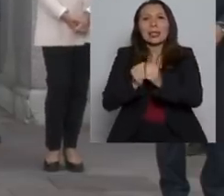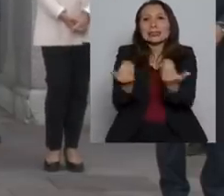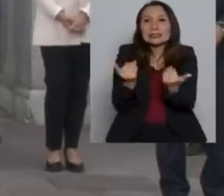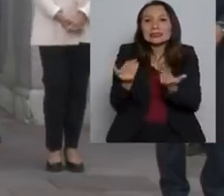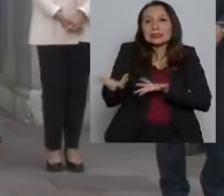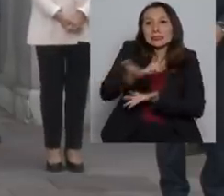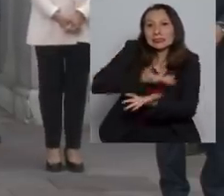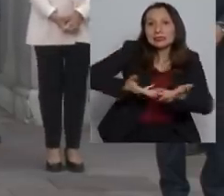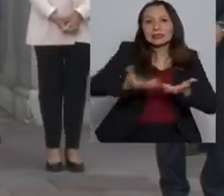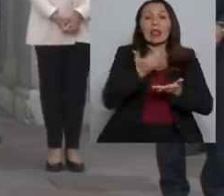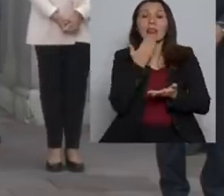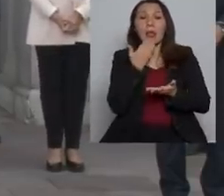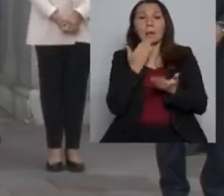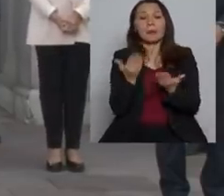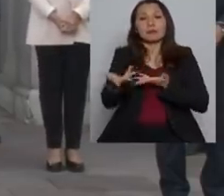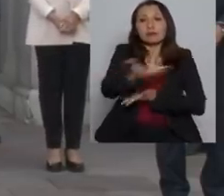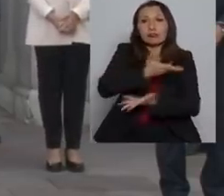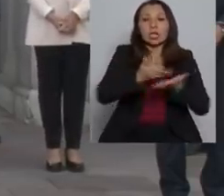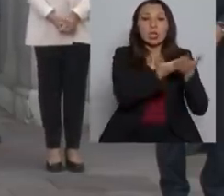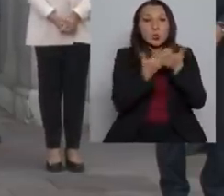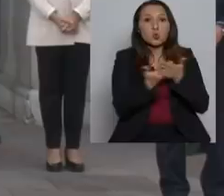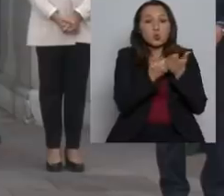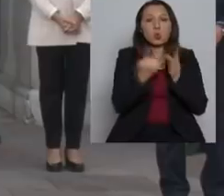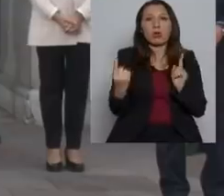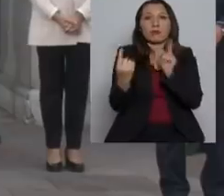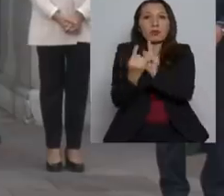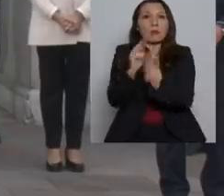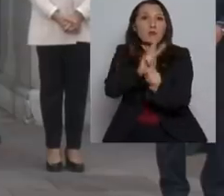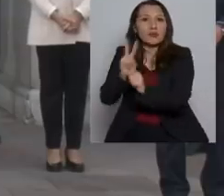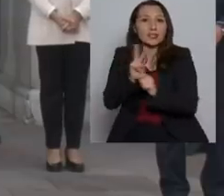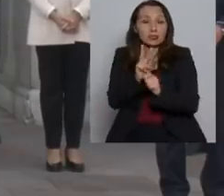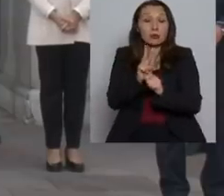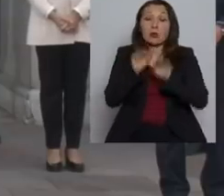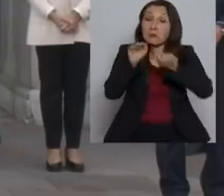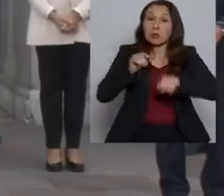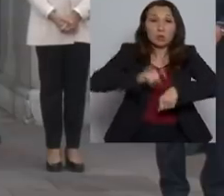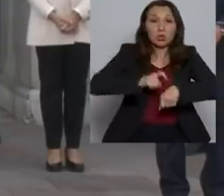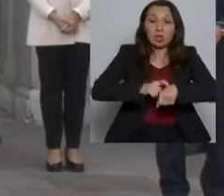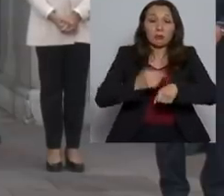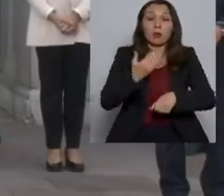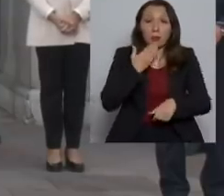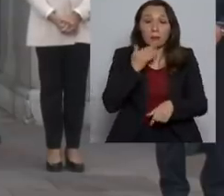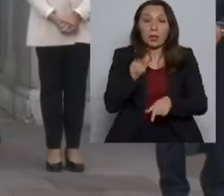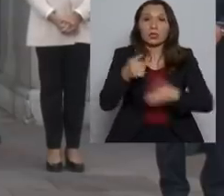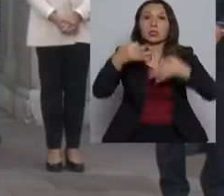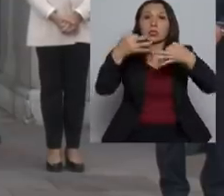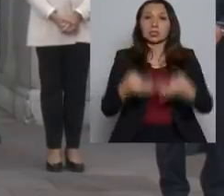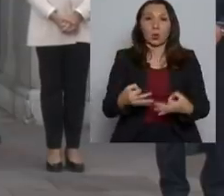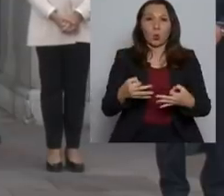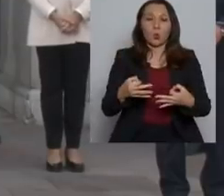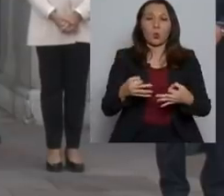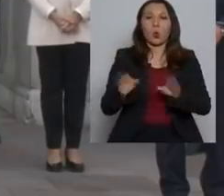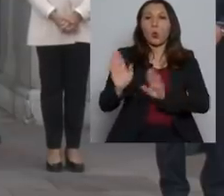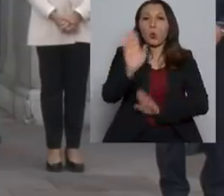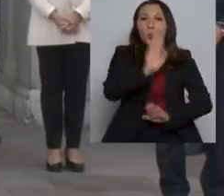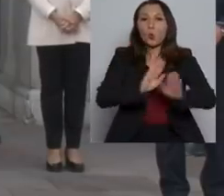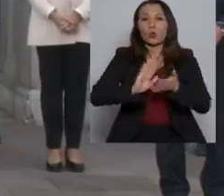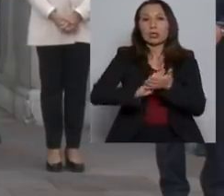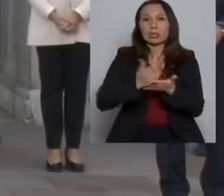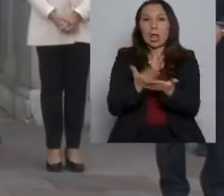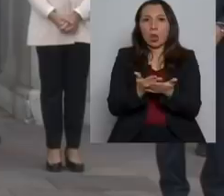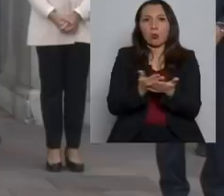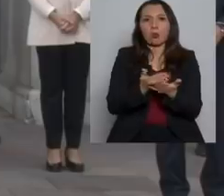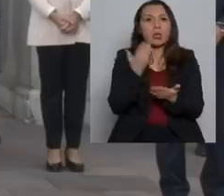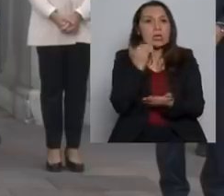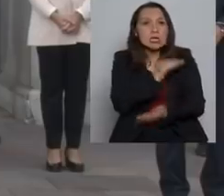y también la interacción entre los estudiantes y los profesores. Y al mismo tiempo, asegurar y proteger la salud de